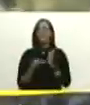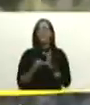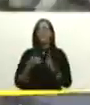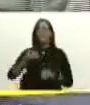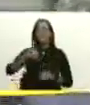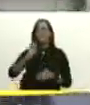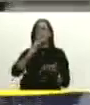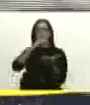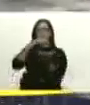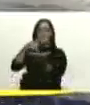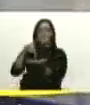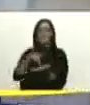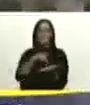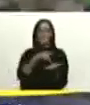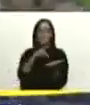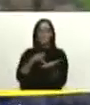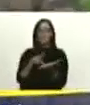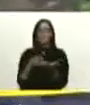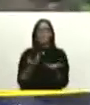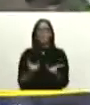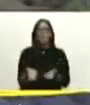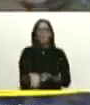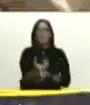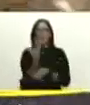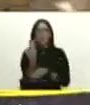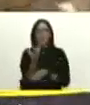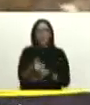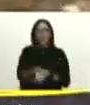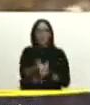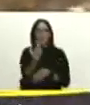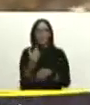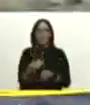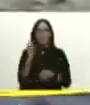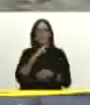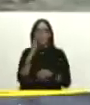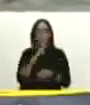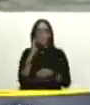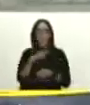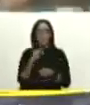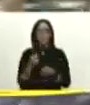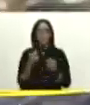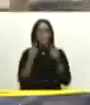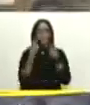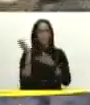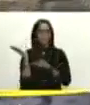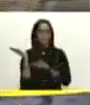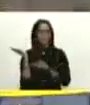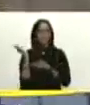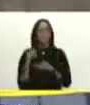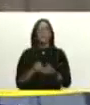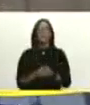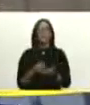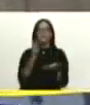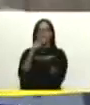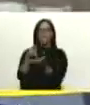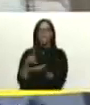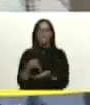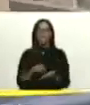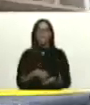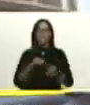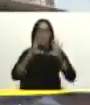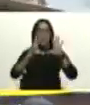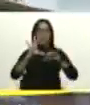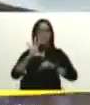cada una de las maquinarias distribuidas, las que están en las flechas rojas, indican, son maquinarias que van para allá de las 85 que